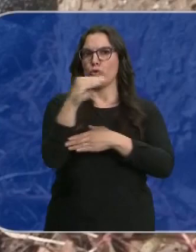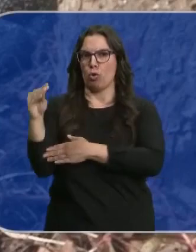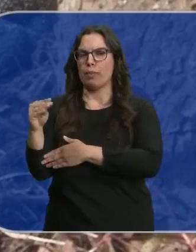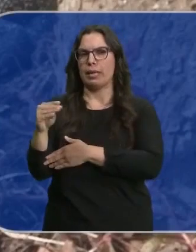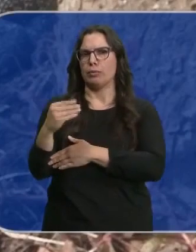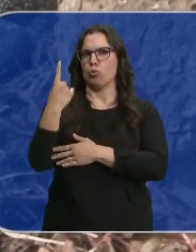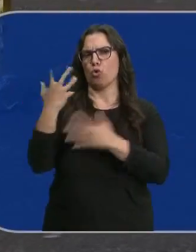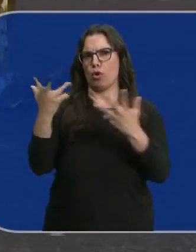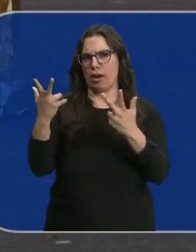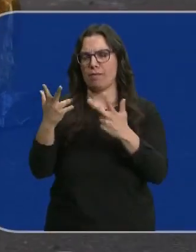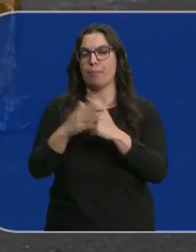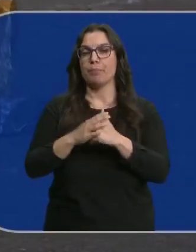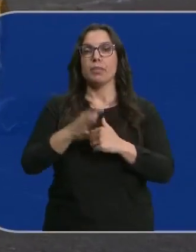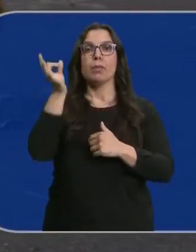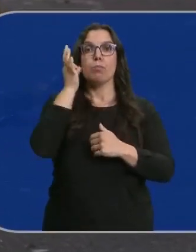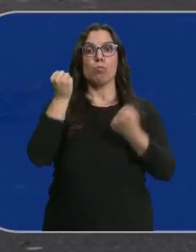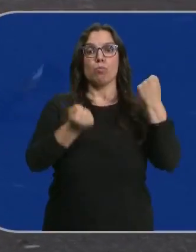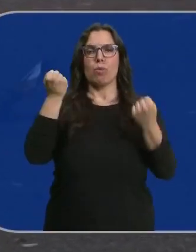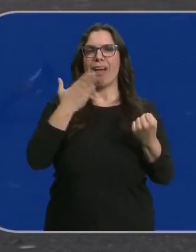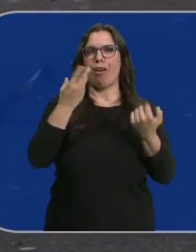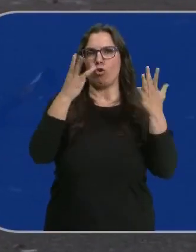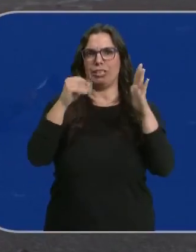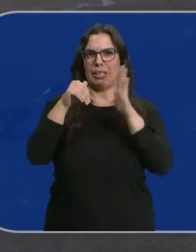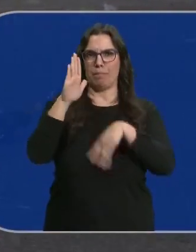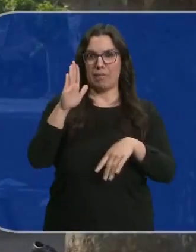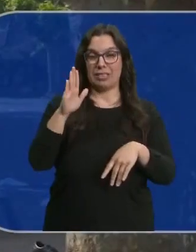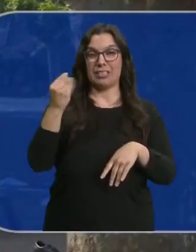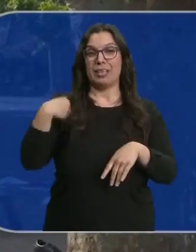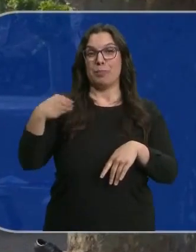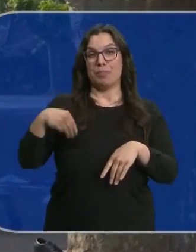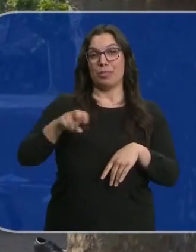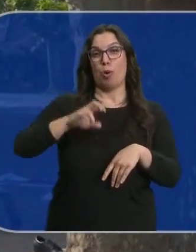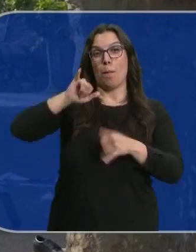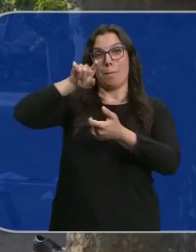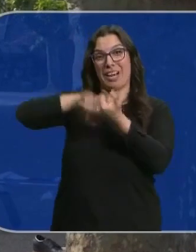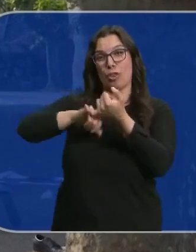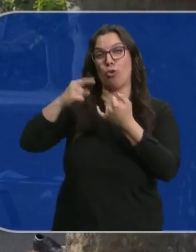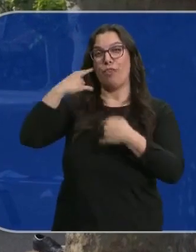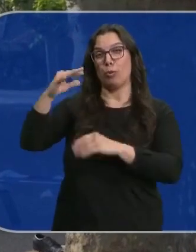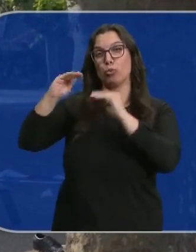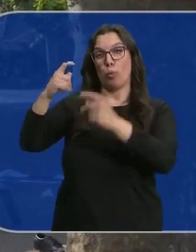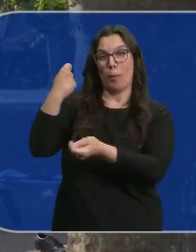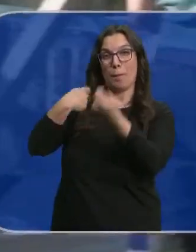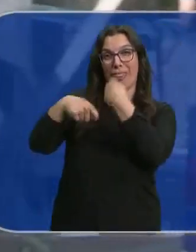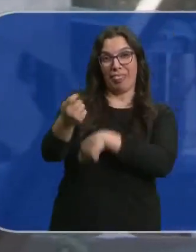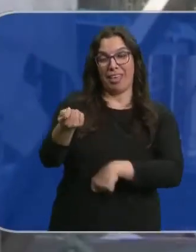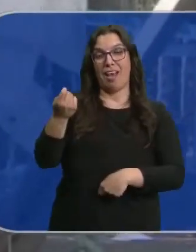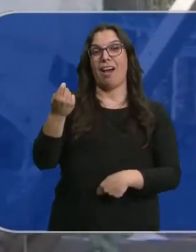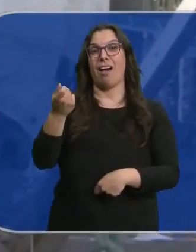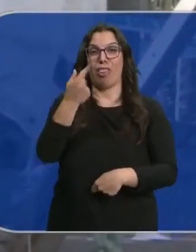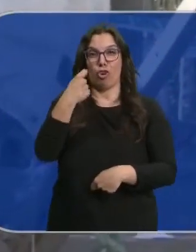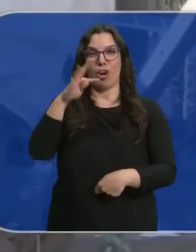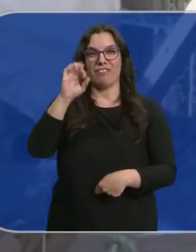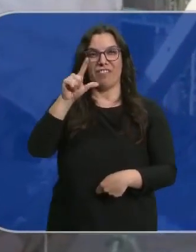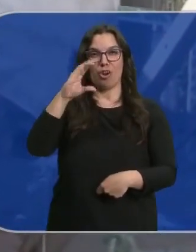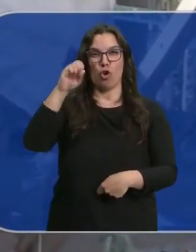uno de ellos en estado grave. La conductora era una octogenaria, la mujer del histórico contrabandista y narcotraficante conocido como Falconetti.